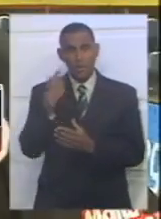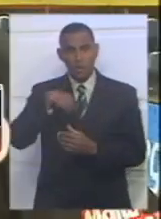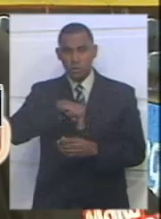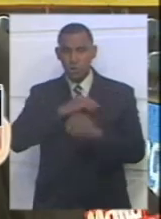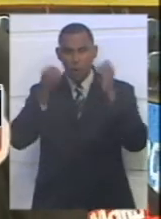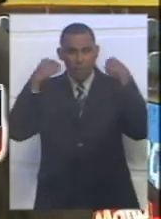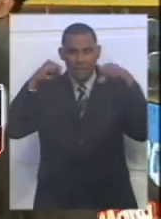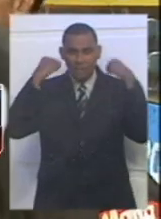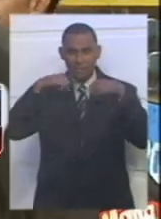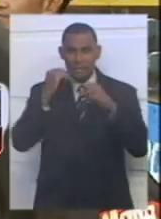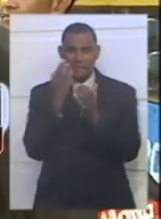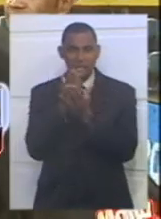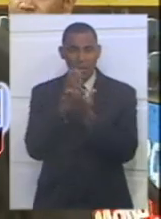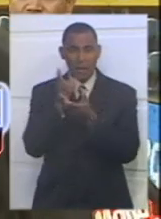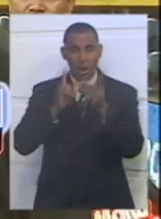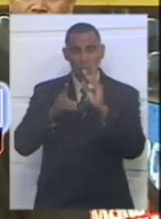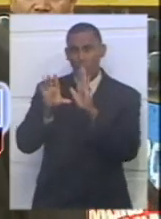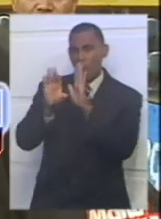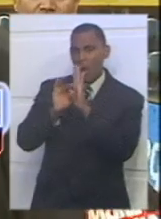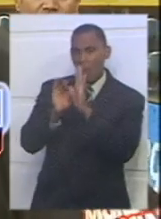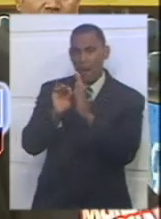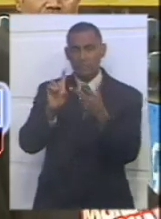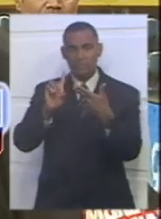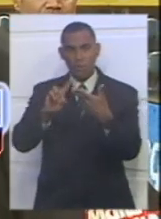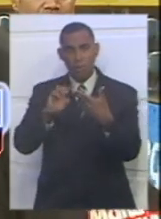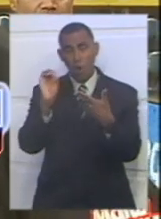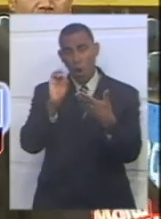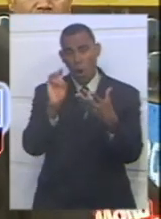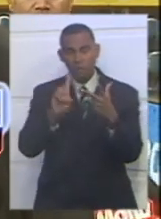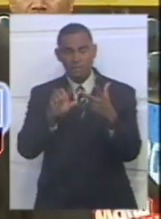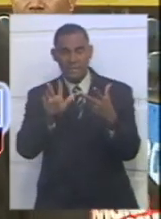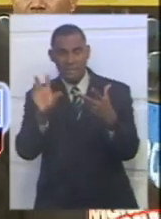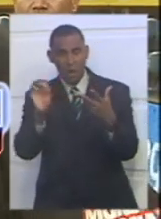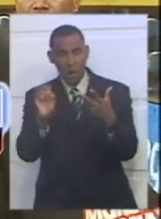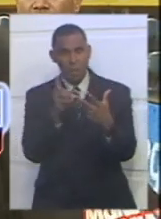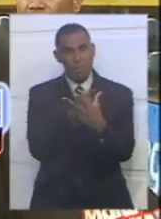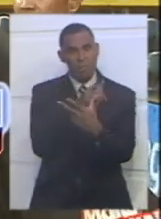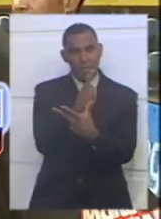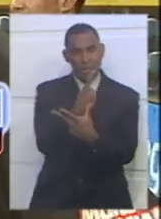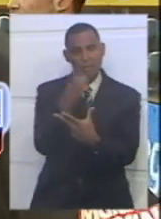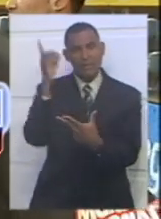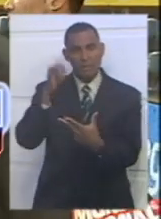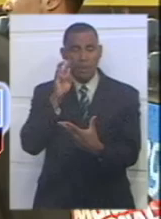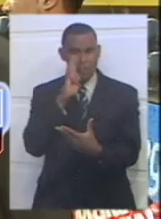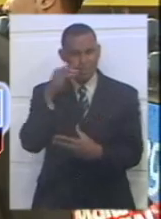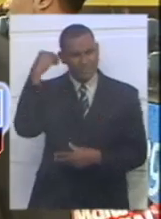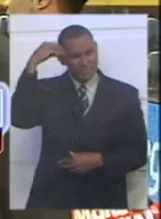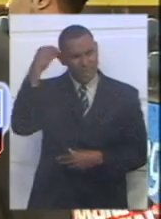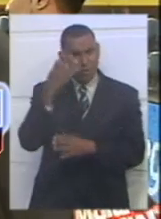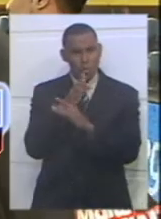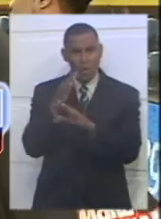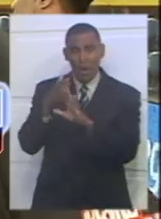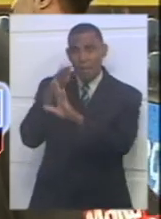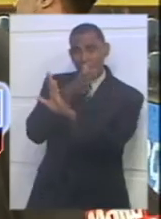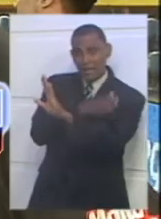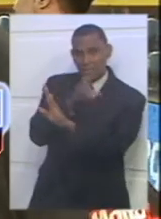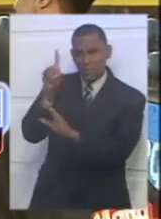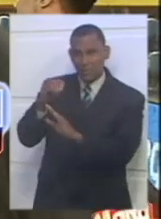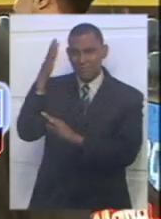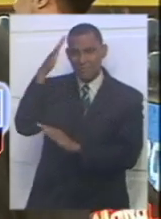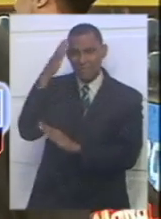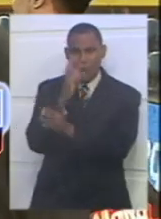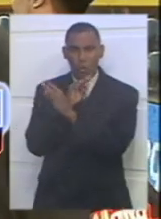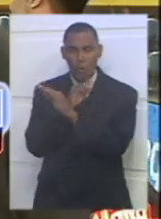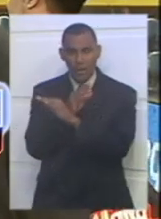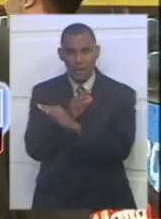práctica agarrando rollo en el show, en segunda, a veces me pongo en primera, en tercera y bueno, sé que puedo jugar un fiel y estoy listo y preparado para